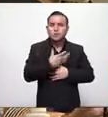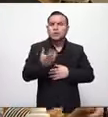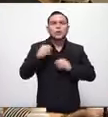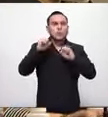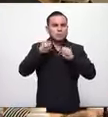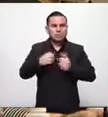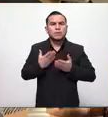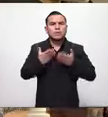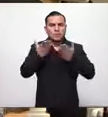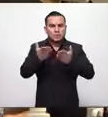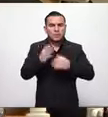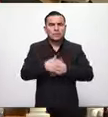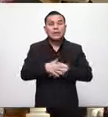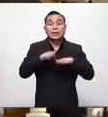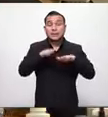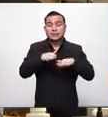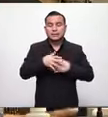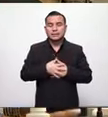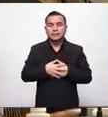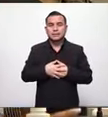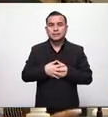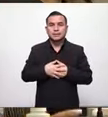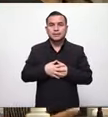sea posible apoyarlos gracias